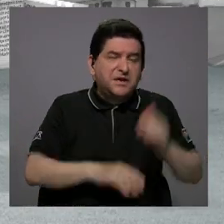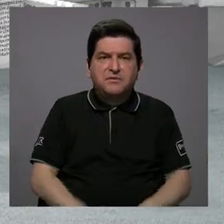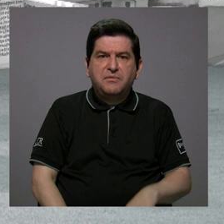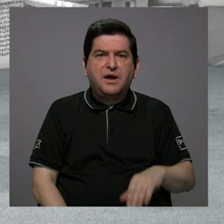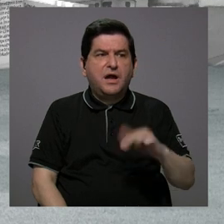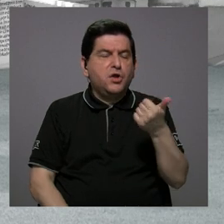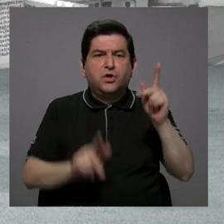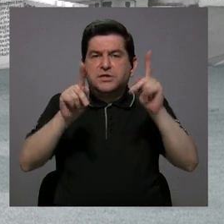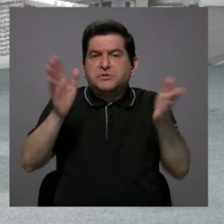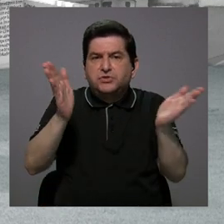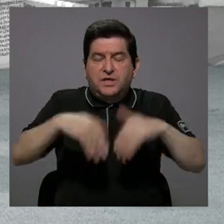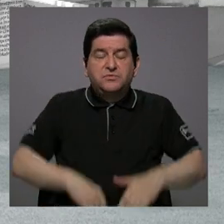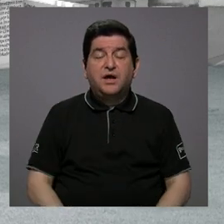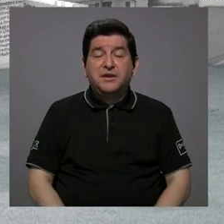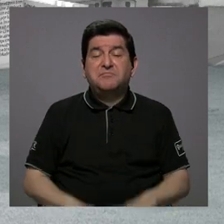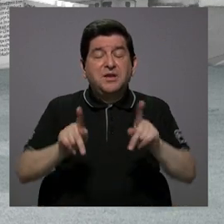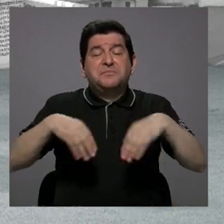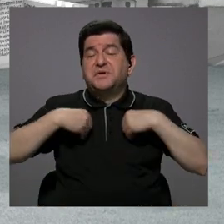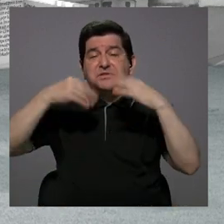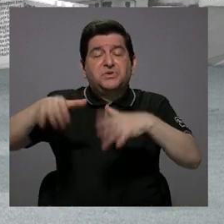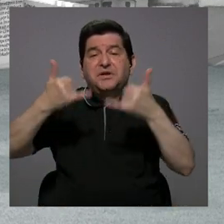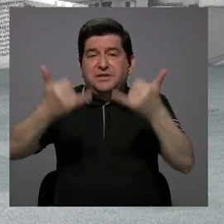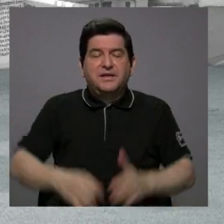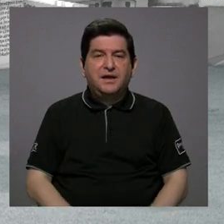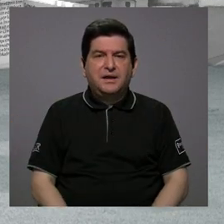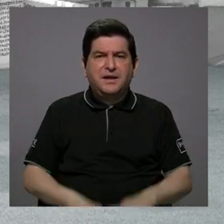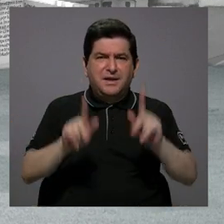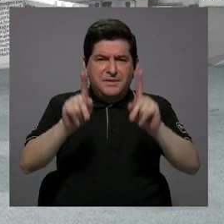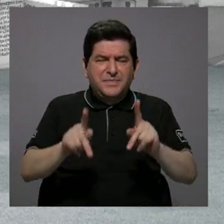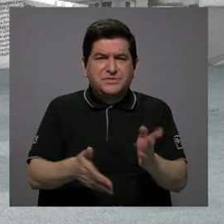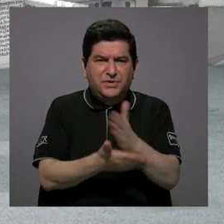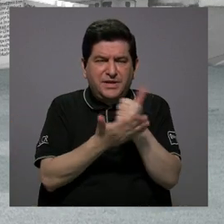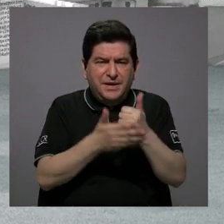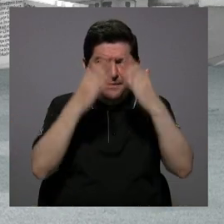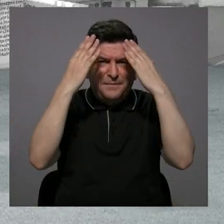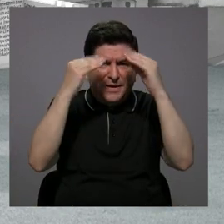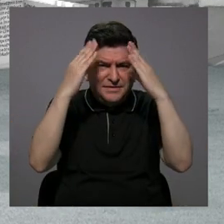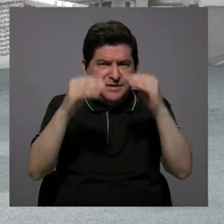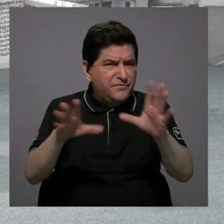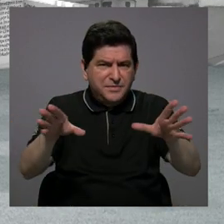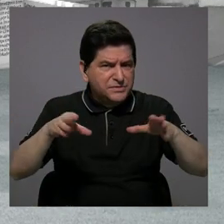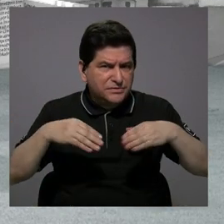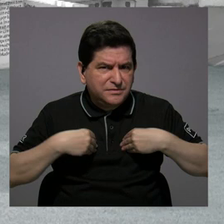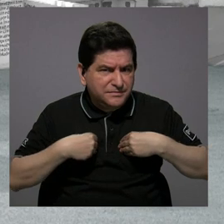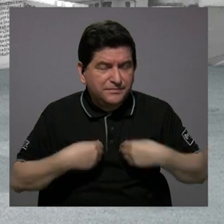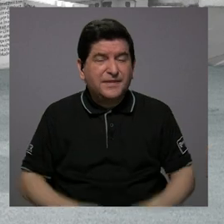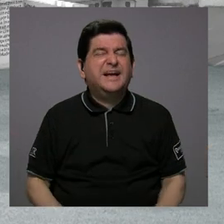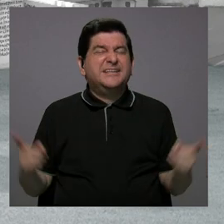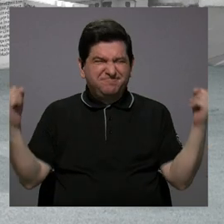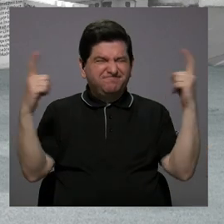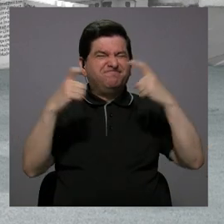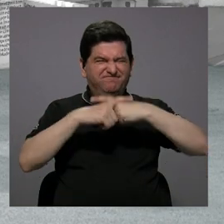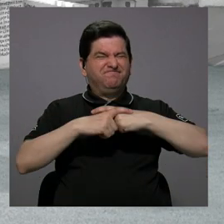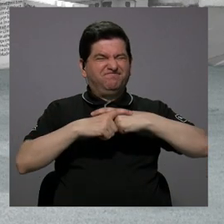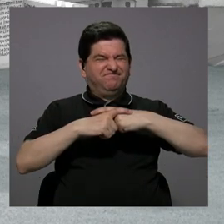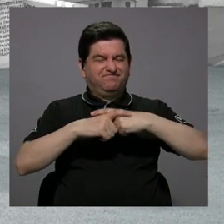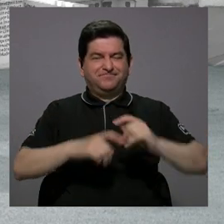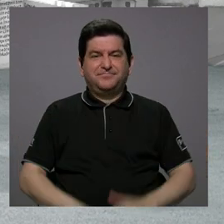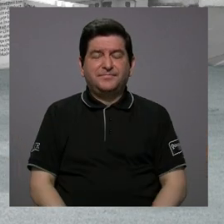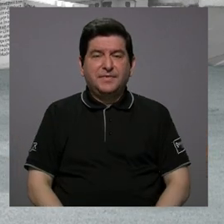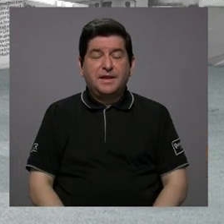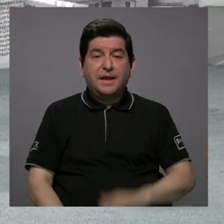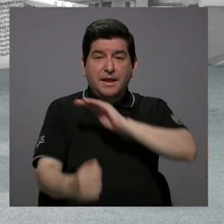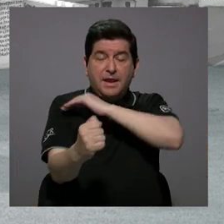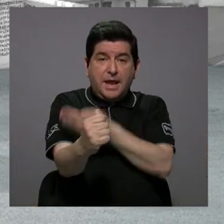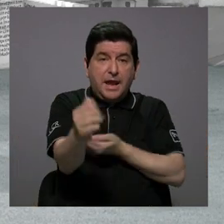queda otra persona que ya asumió parte de la información. Es complejo, ¿verdad? El Poder